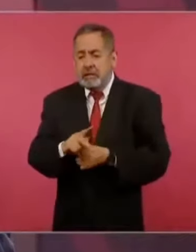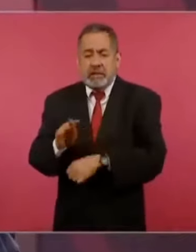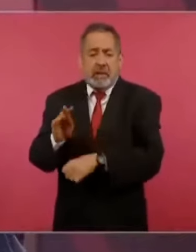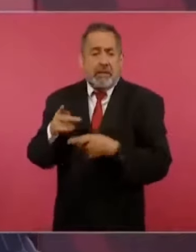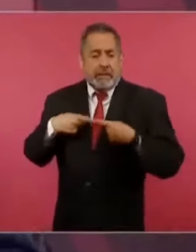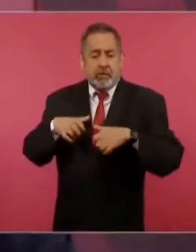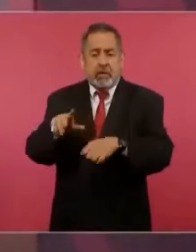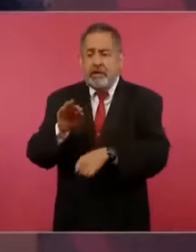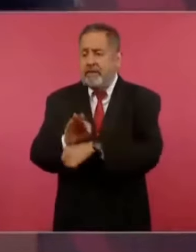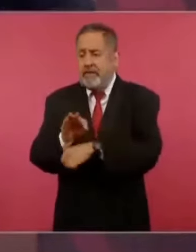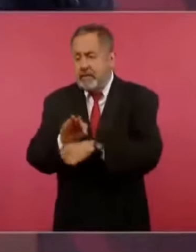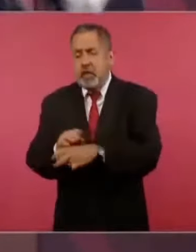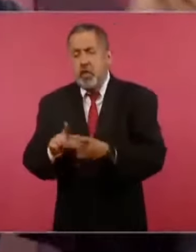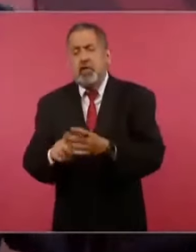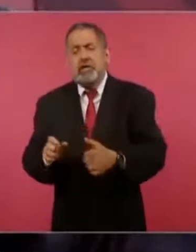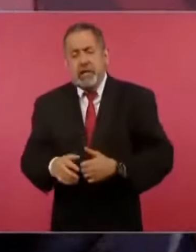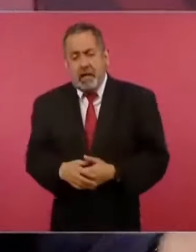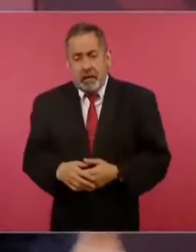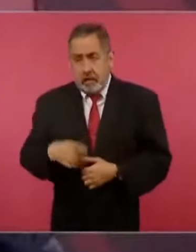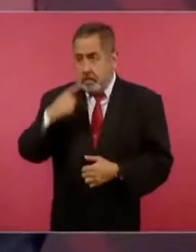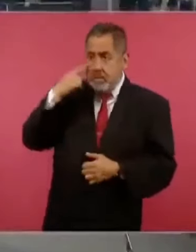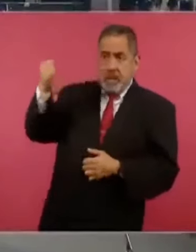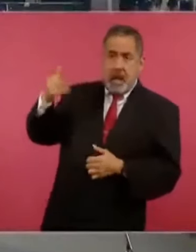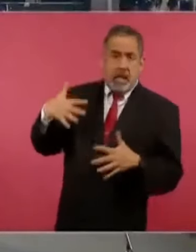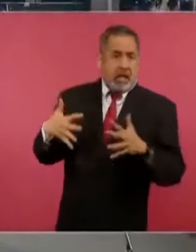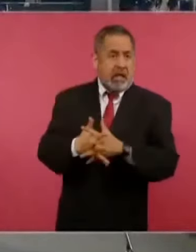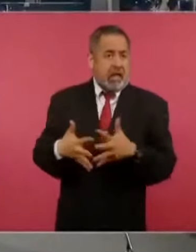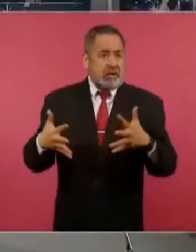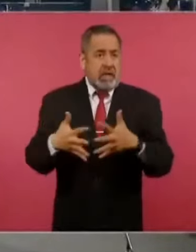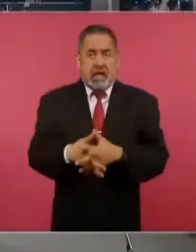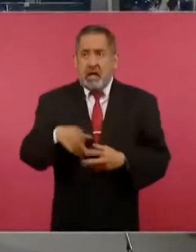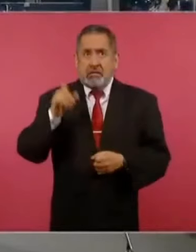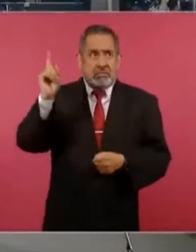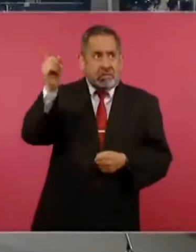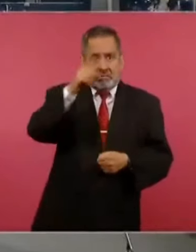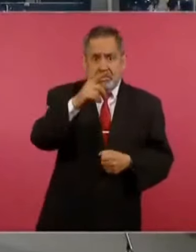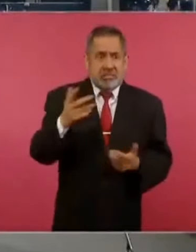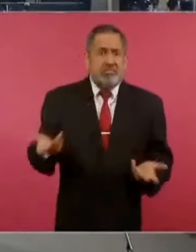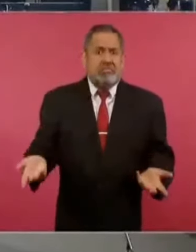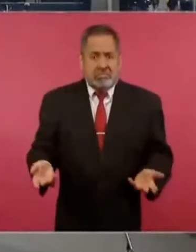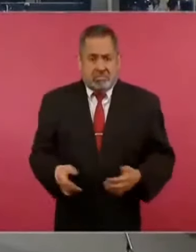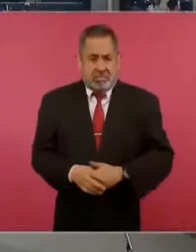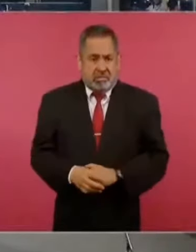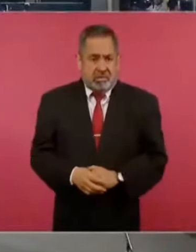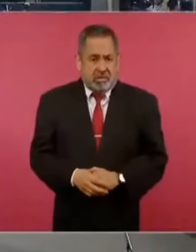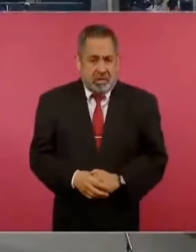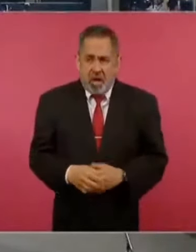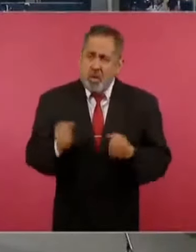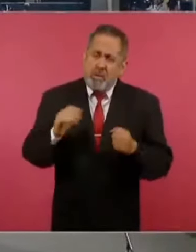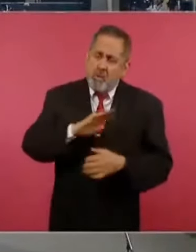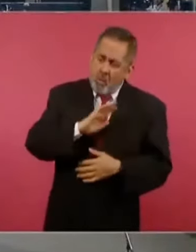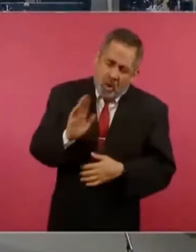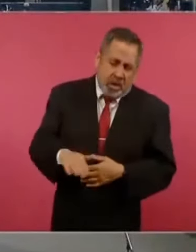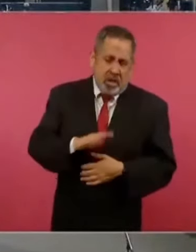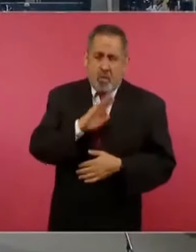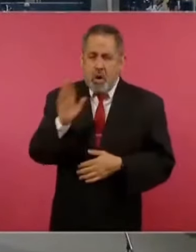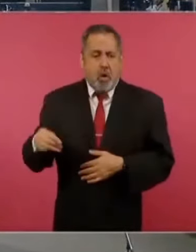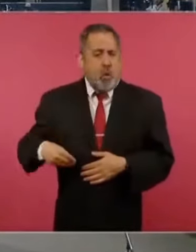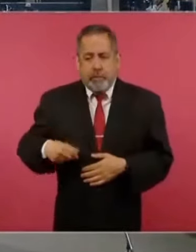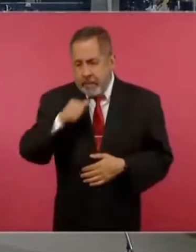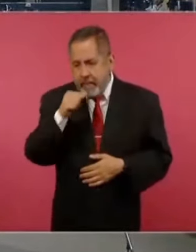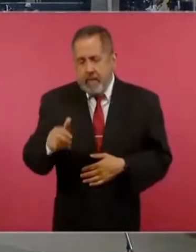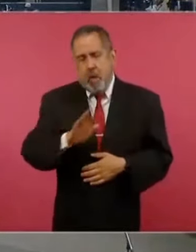Miren lo que está sucediendo con las guerras, cuántos muertos inocentes.